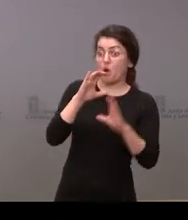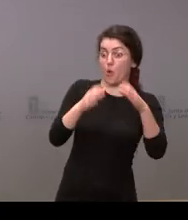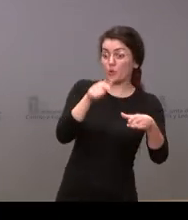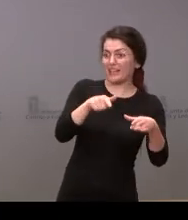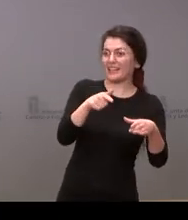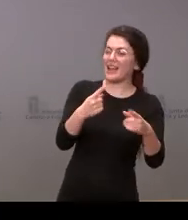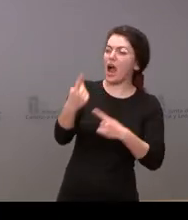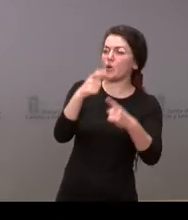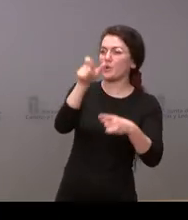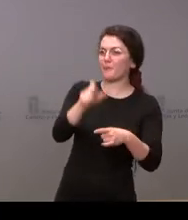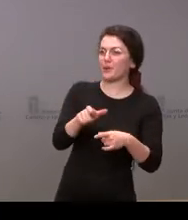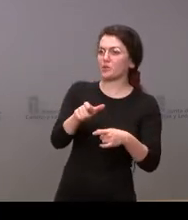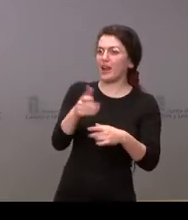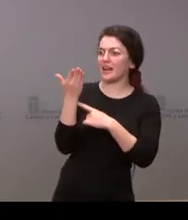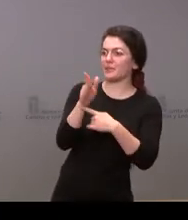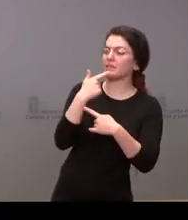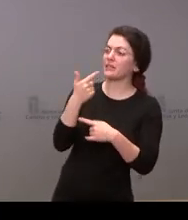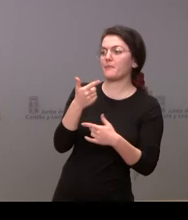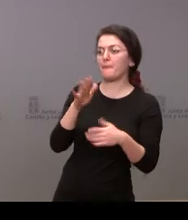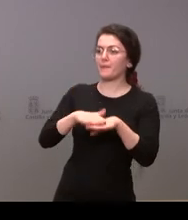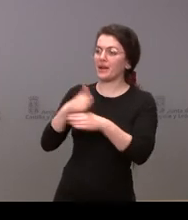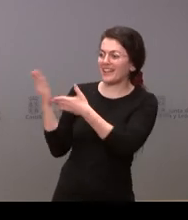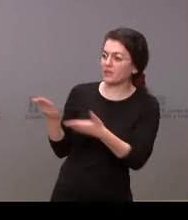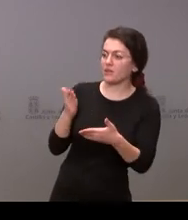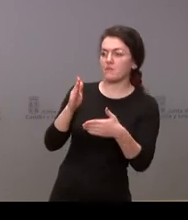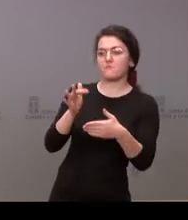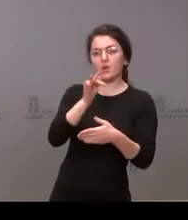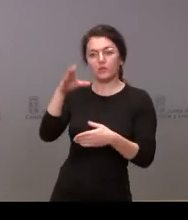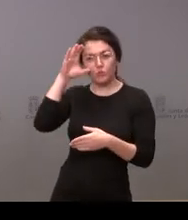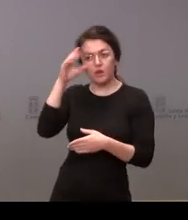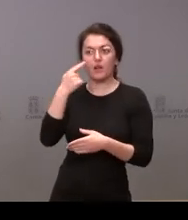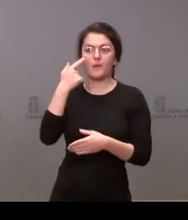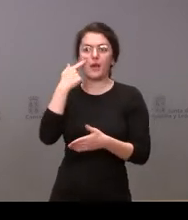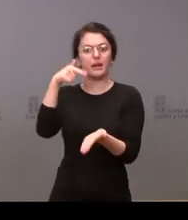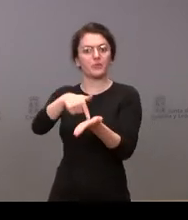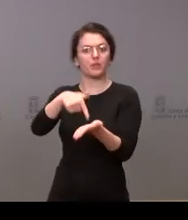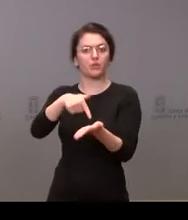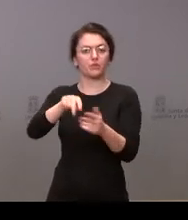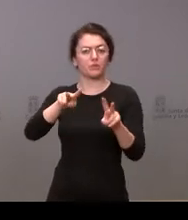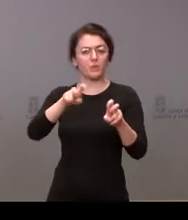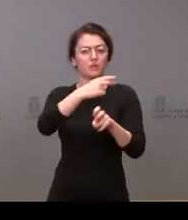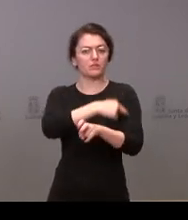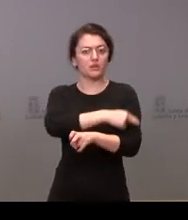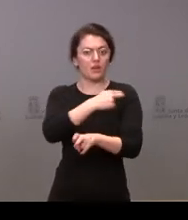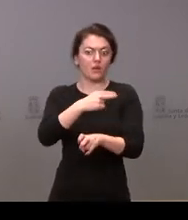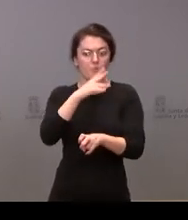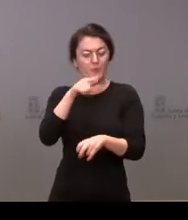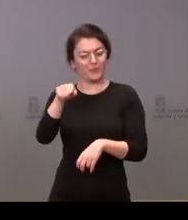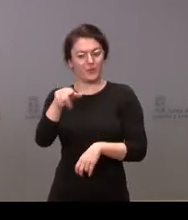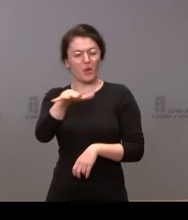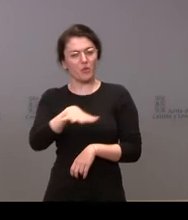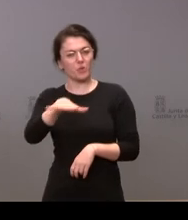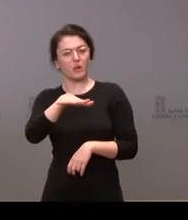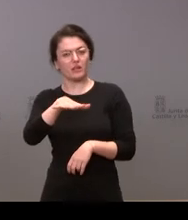y escuchar las reivindicaciones o las peticiones que tienen en materia sanitaria para una comarca que bueno todos